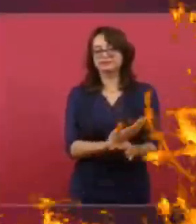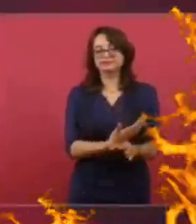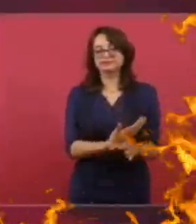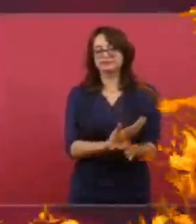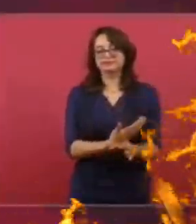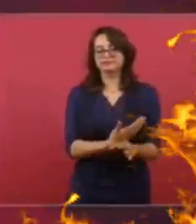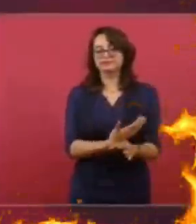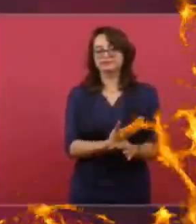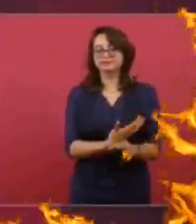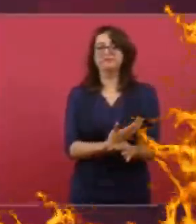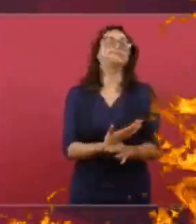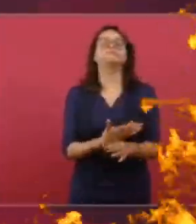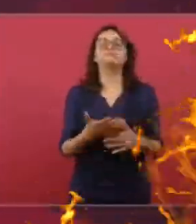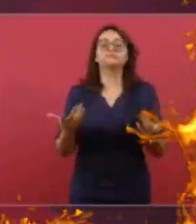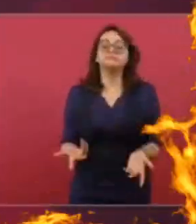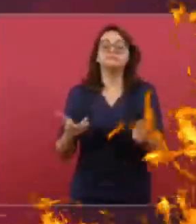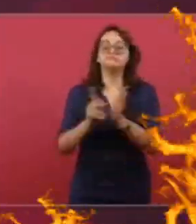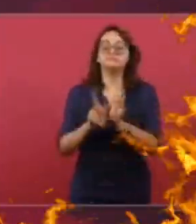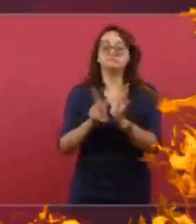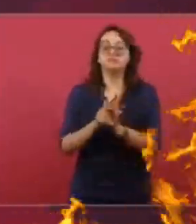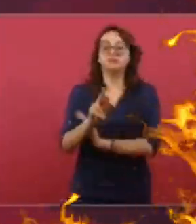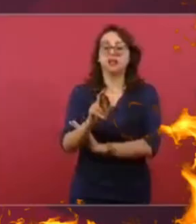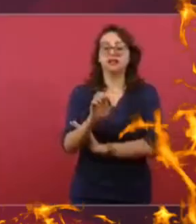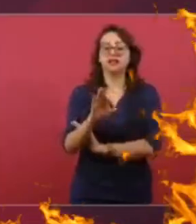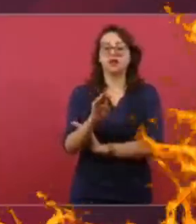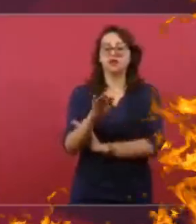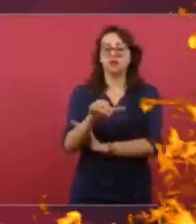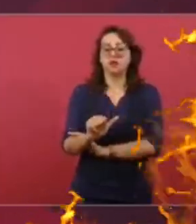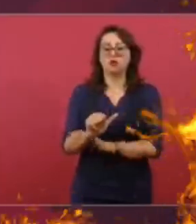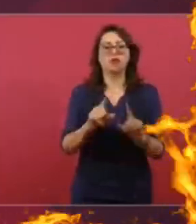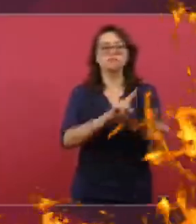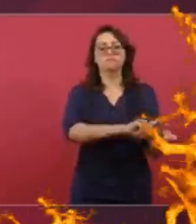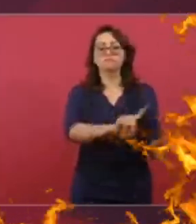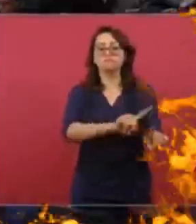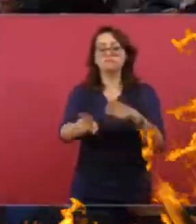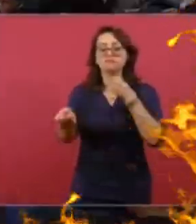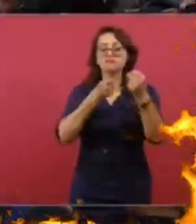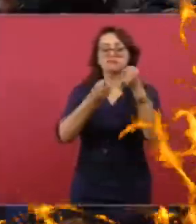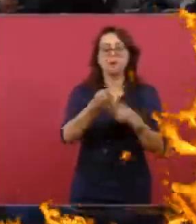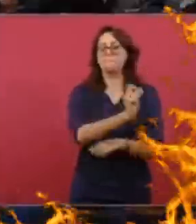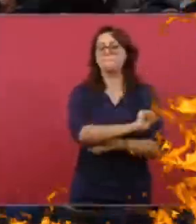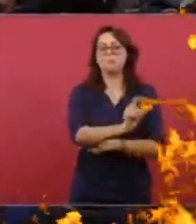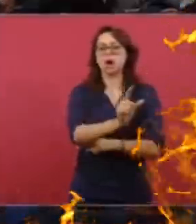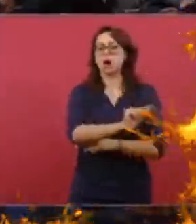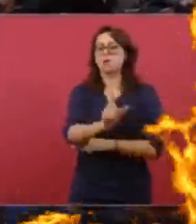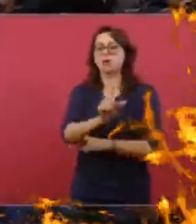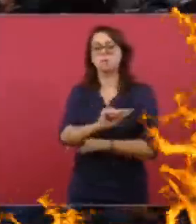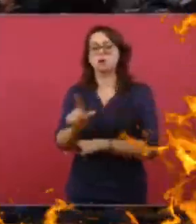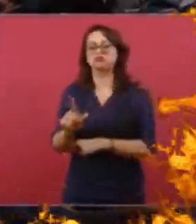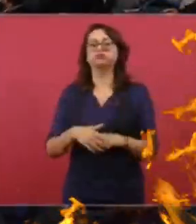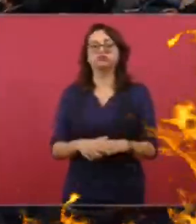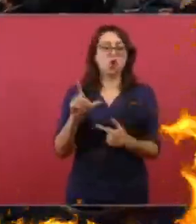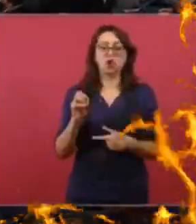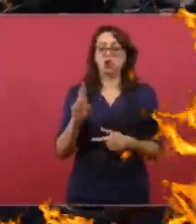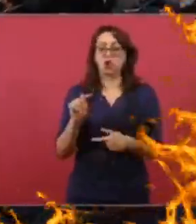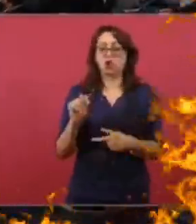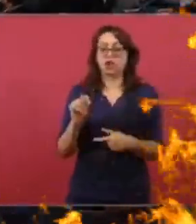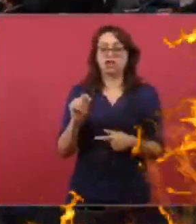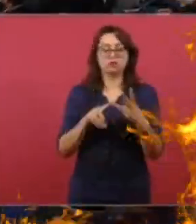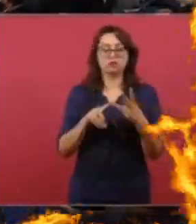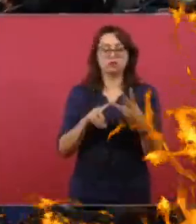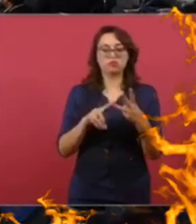Y el reforma. En los opinadores famosos, Lore de Mola,